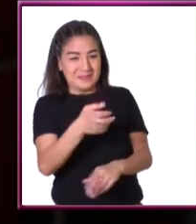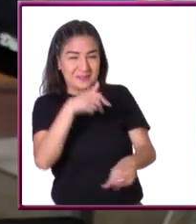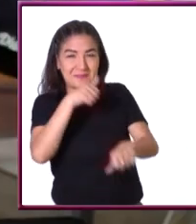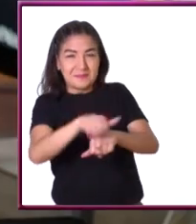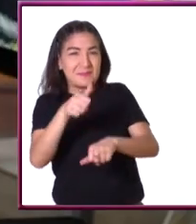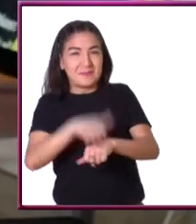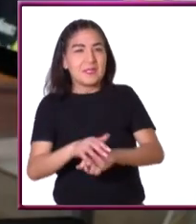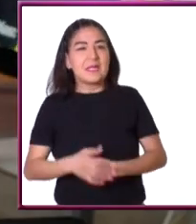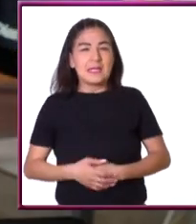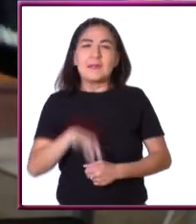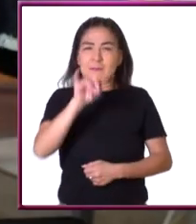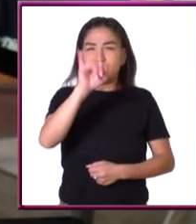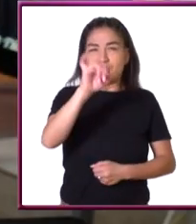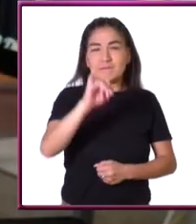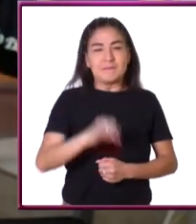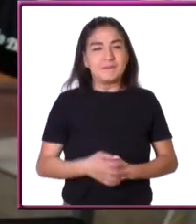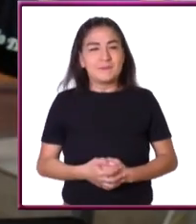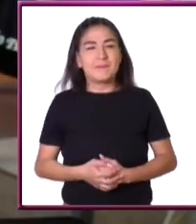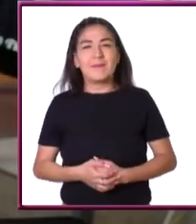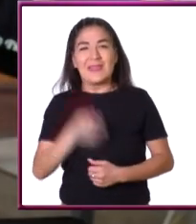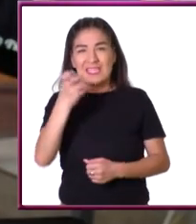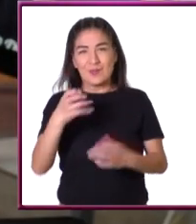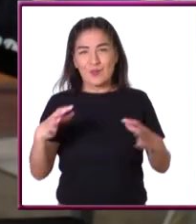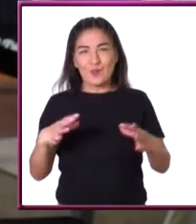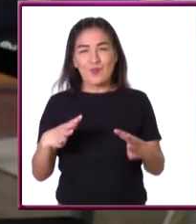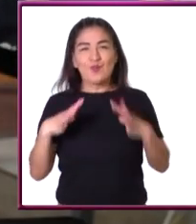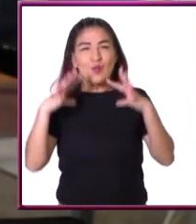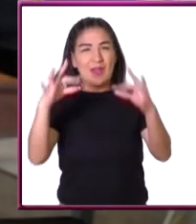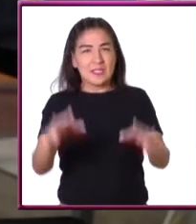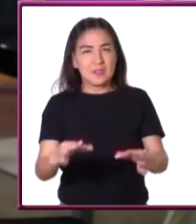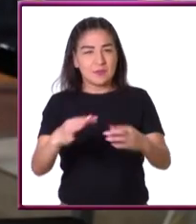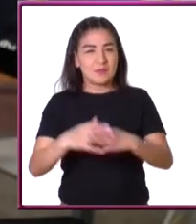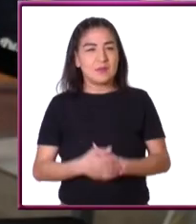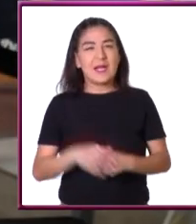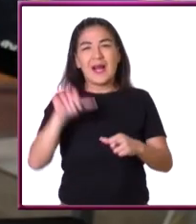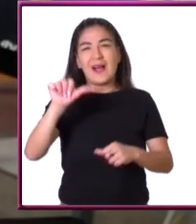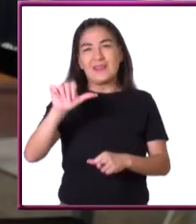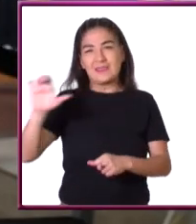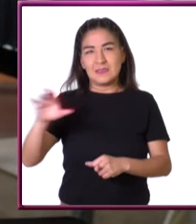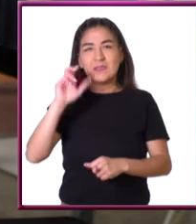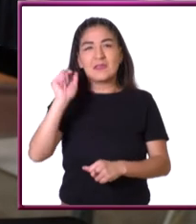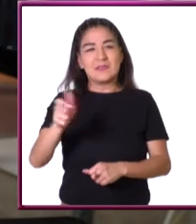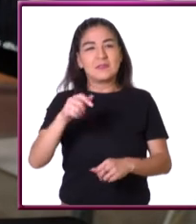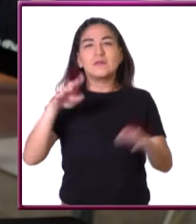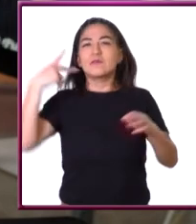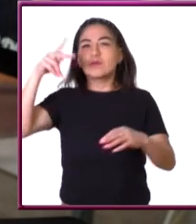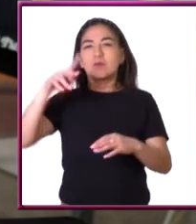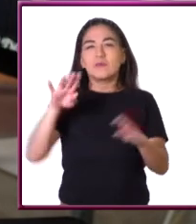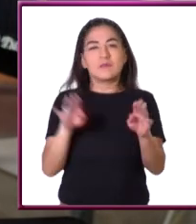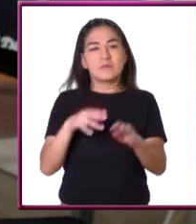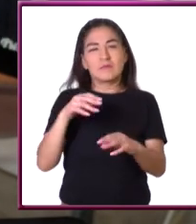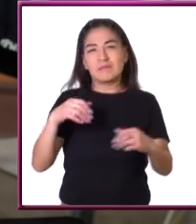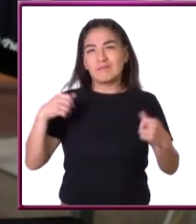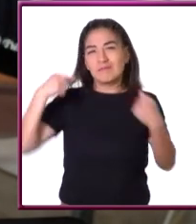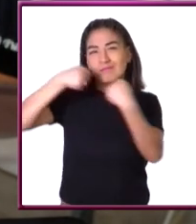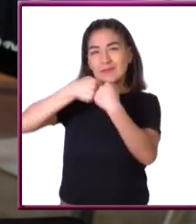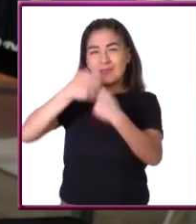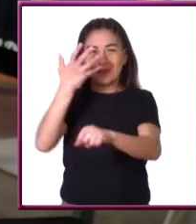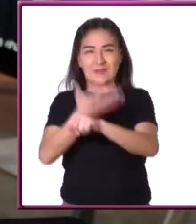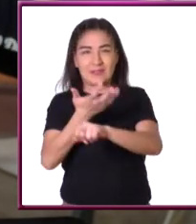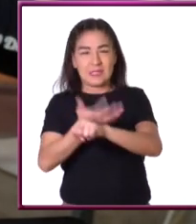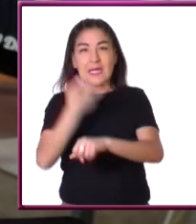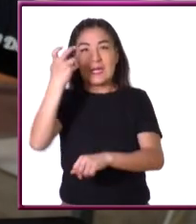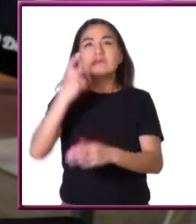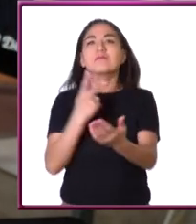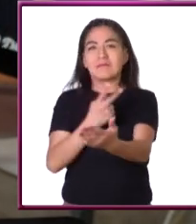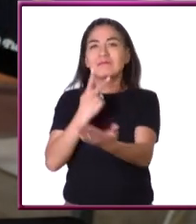primo? y mira precisamente esta fundación que se llama GIMS junto con Electrónica Frontier han hecho precisamente